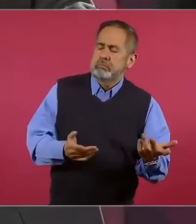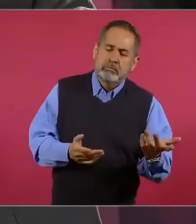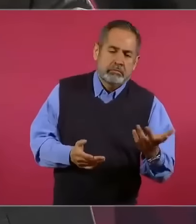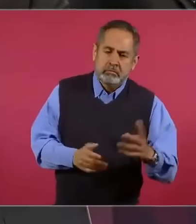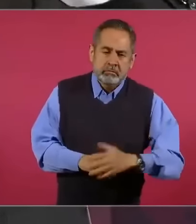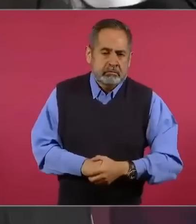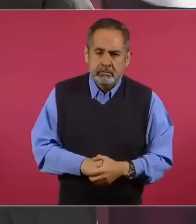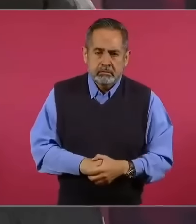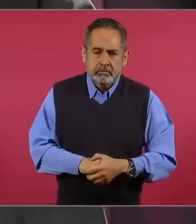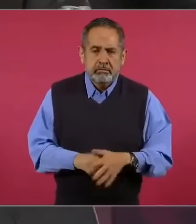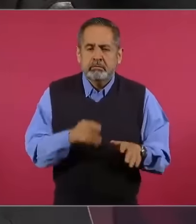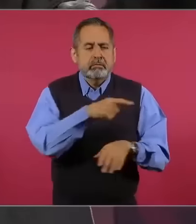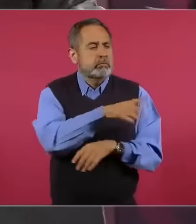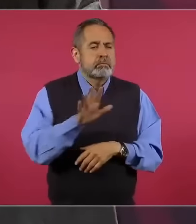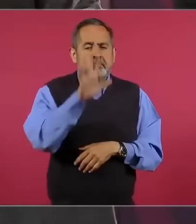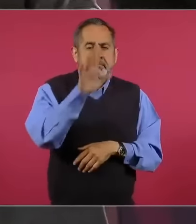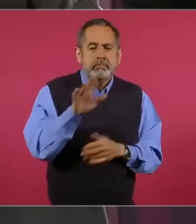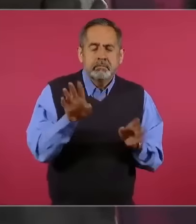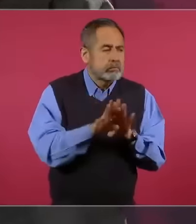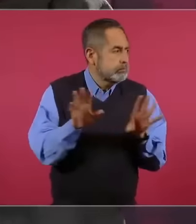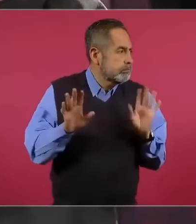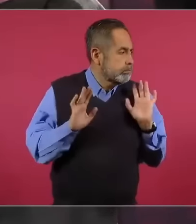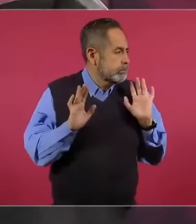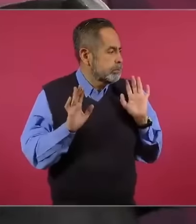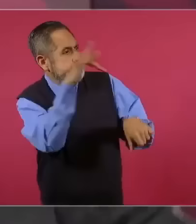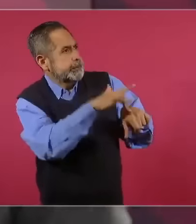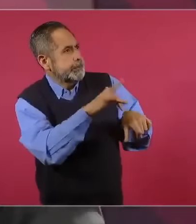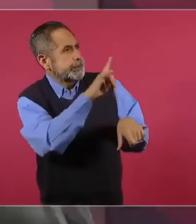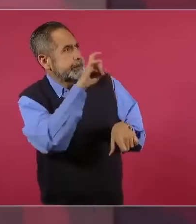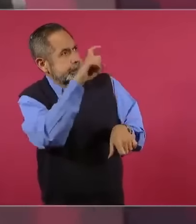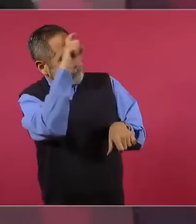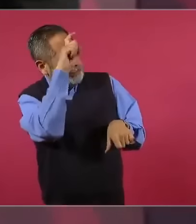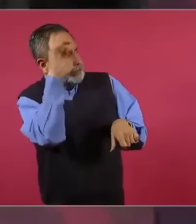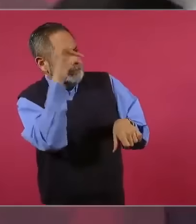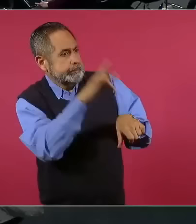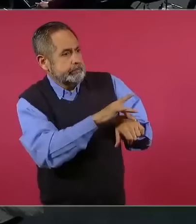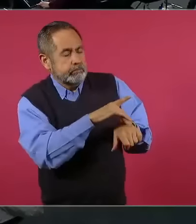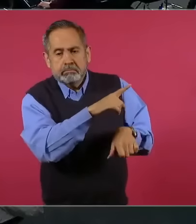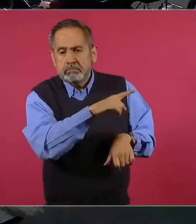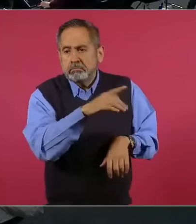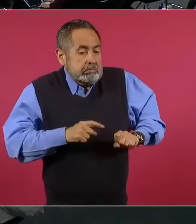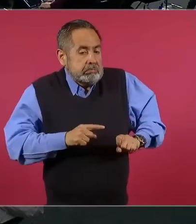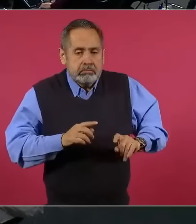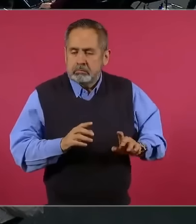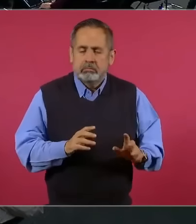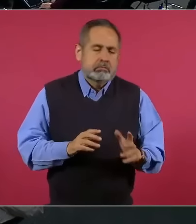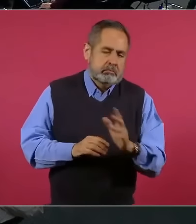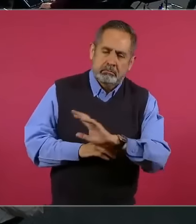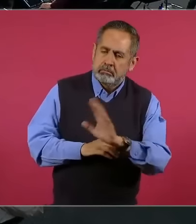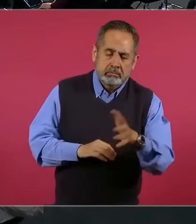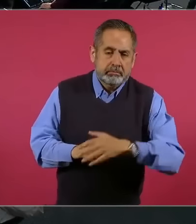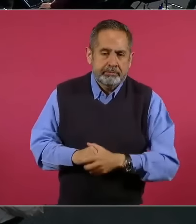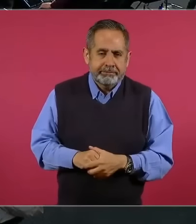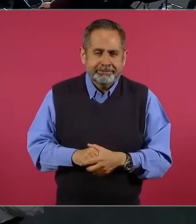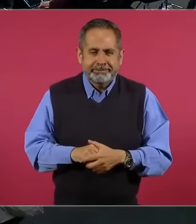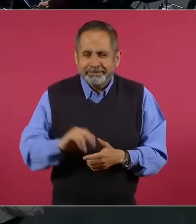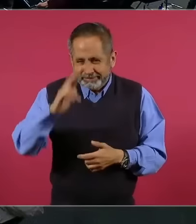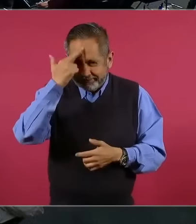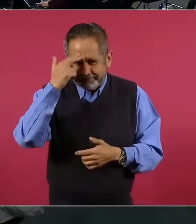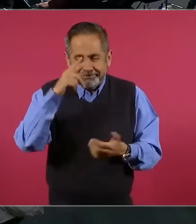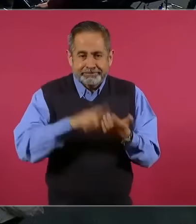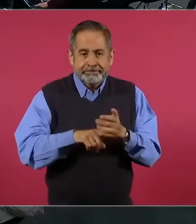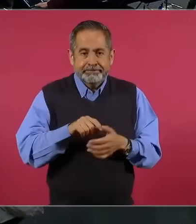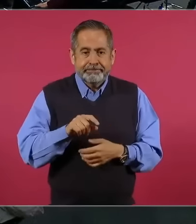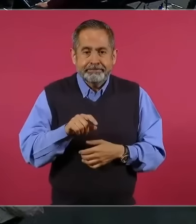como un enigma el Poder Judicial. Nadie sabía nada, al grado que hasta la misma